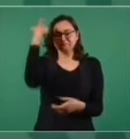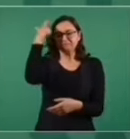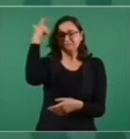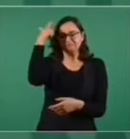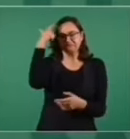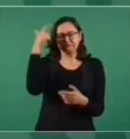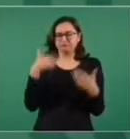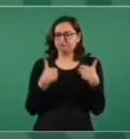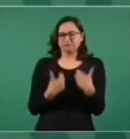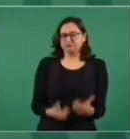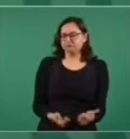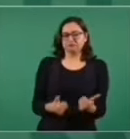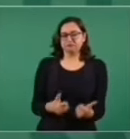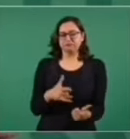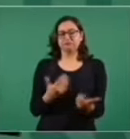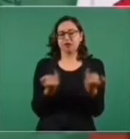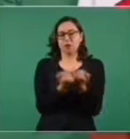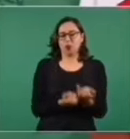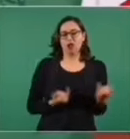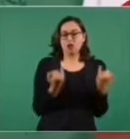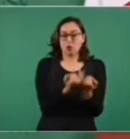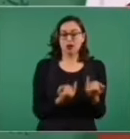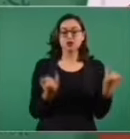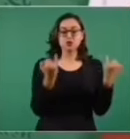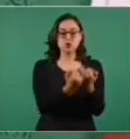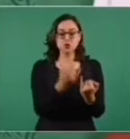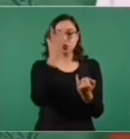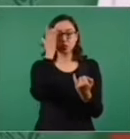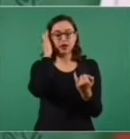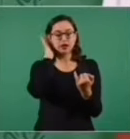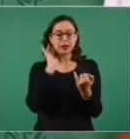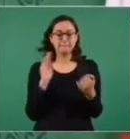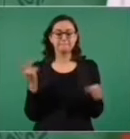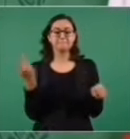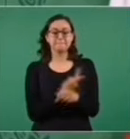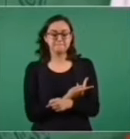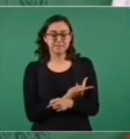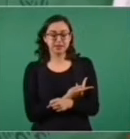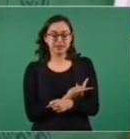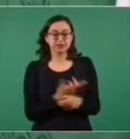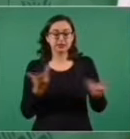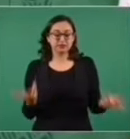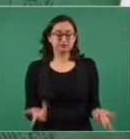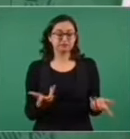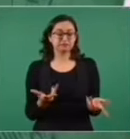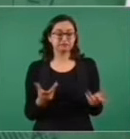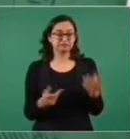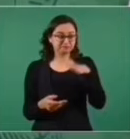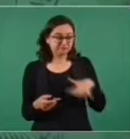igual. Y como no hay un desarrollo político